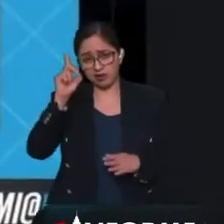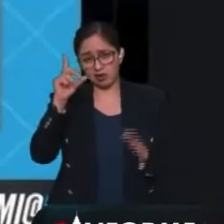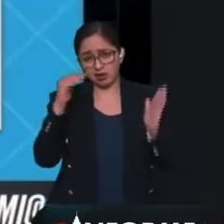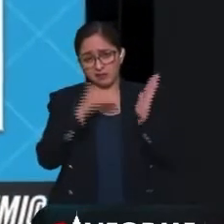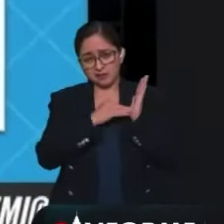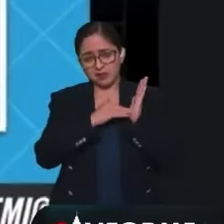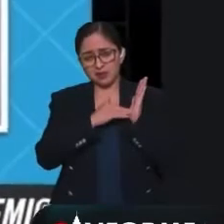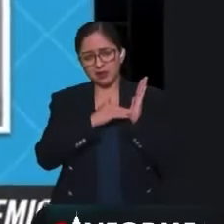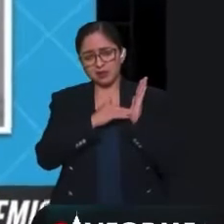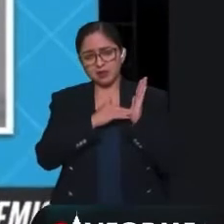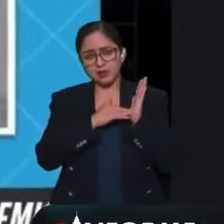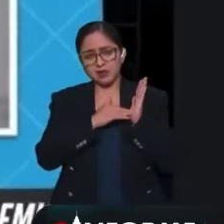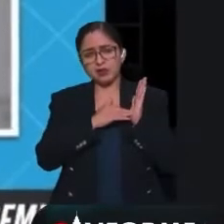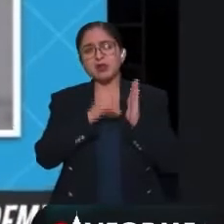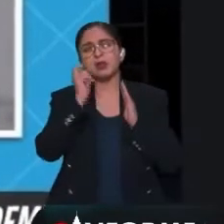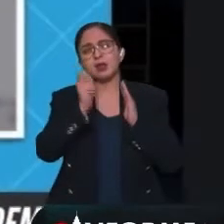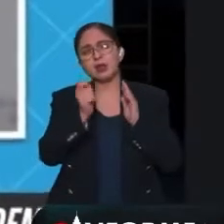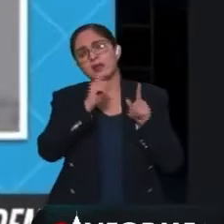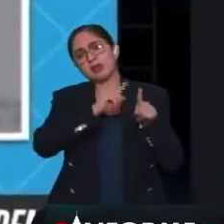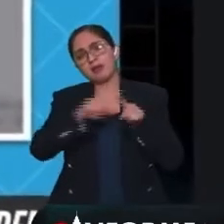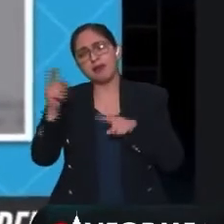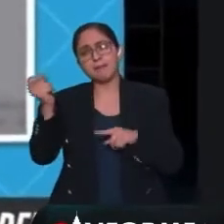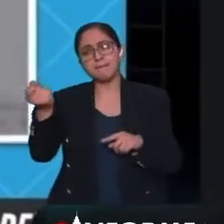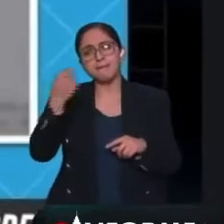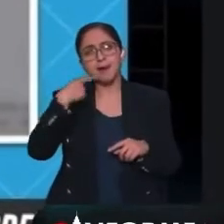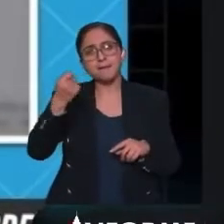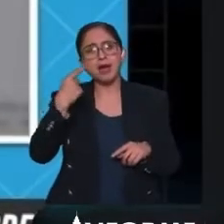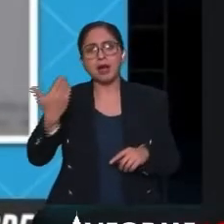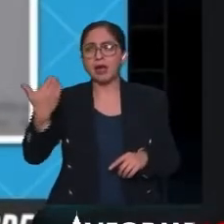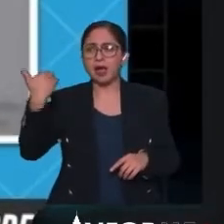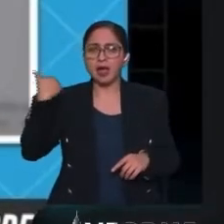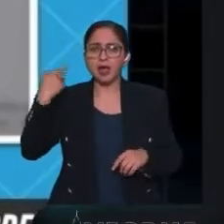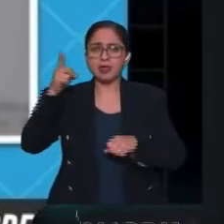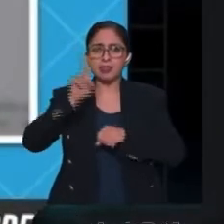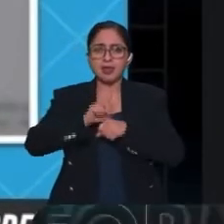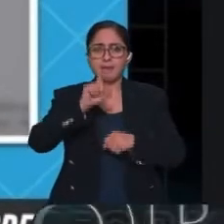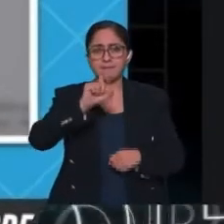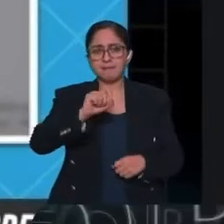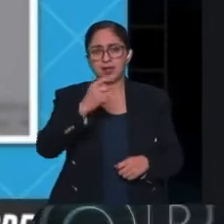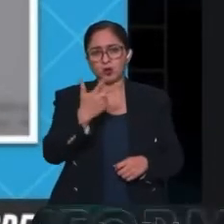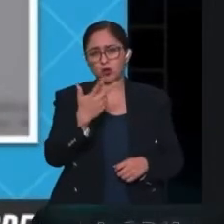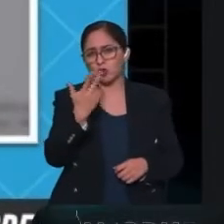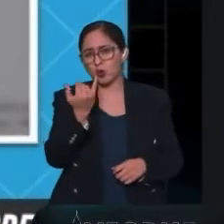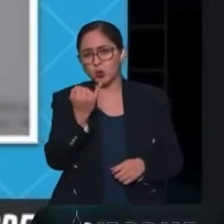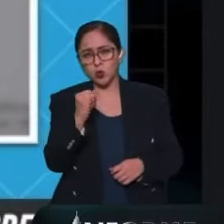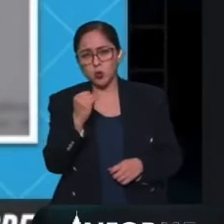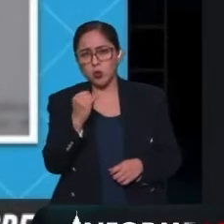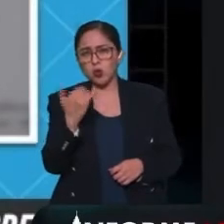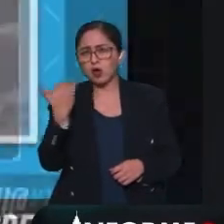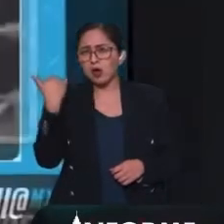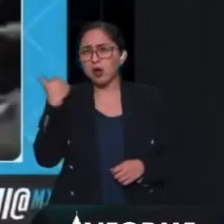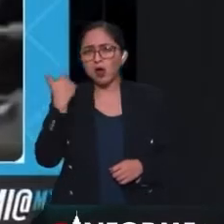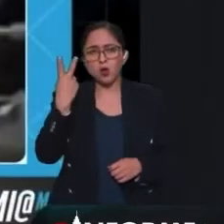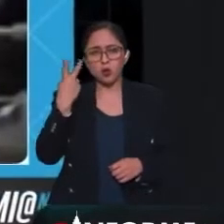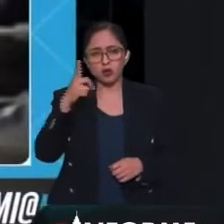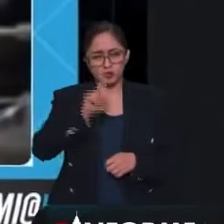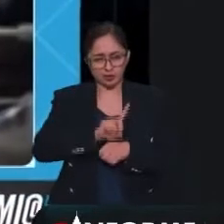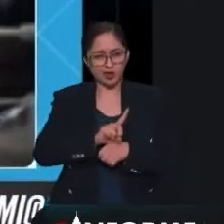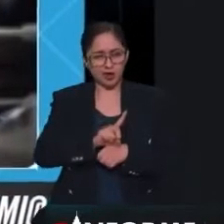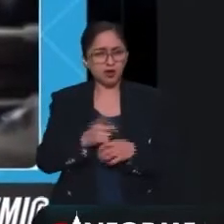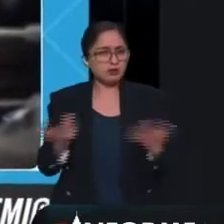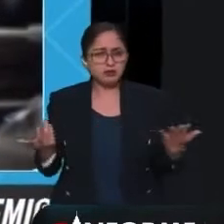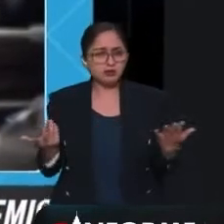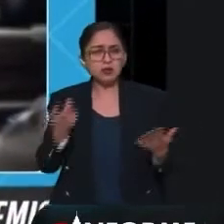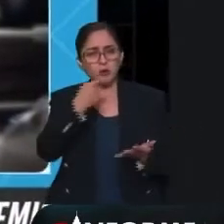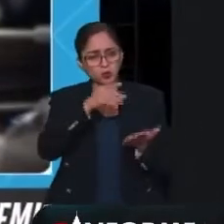medicamentos desde el 28 de junio, es decir, hace dos días y bueno, se ha